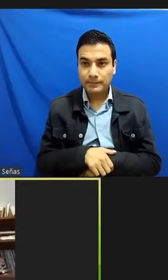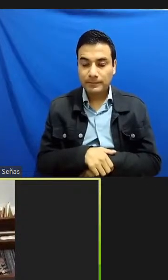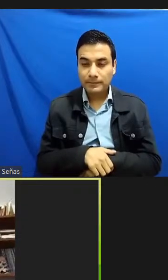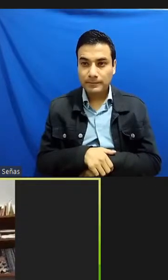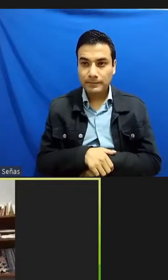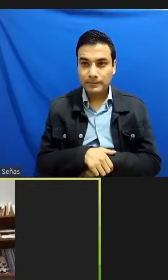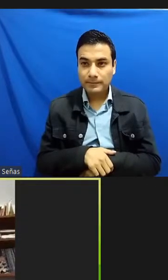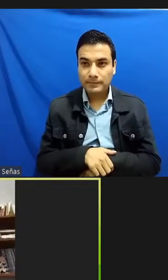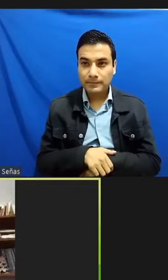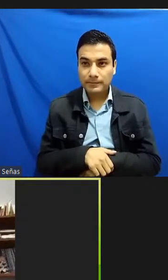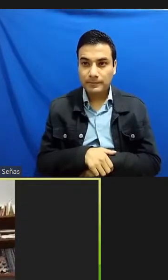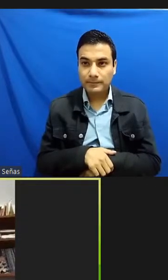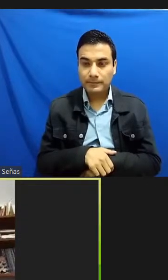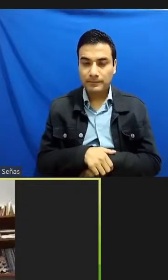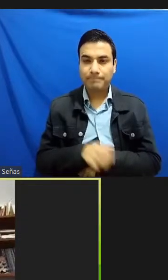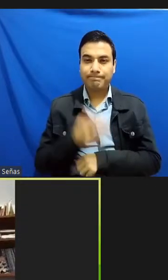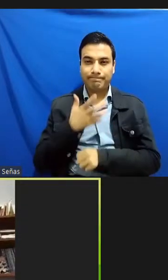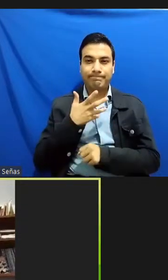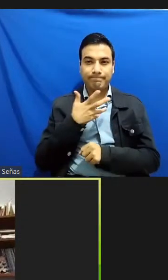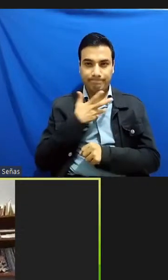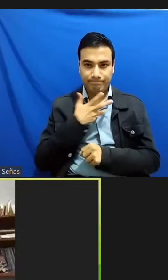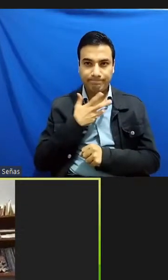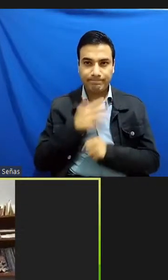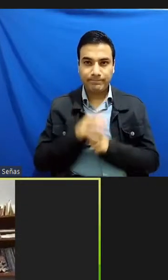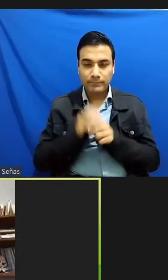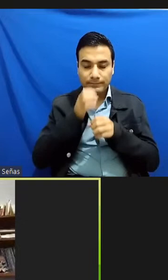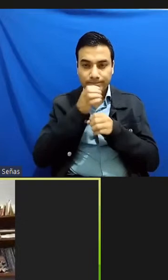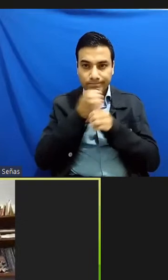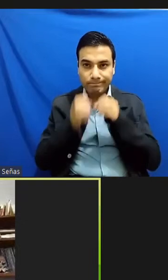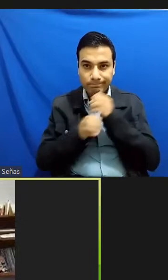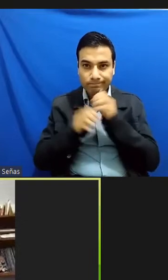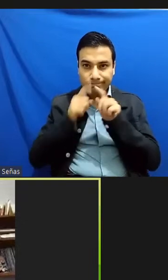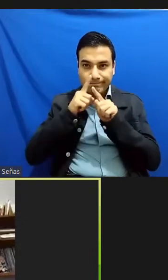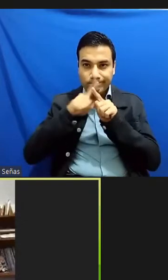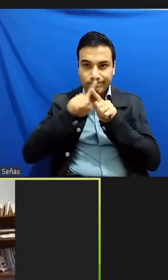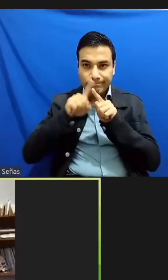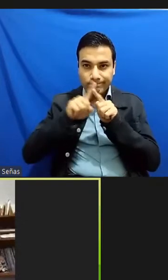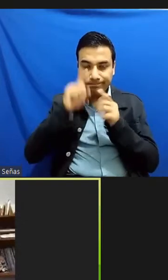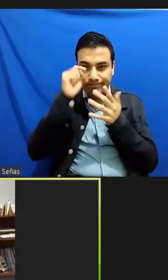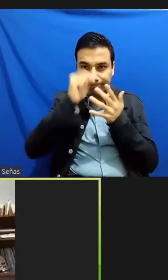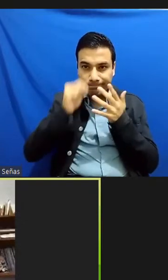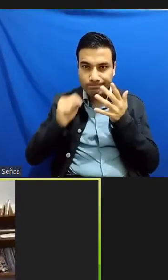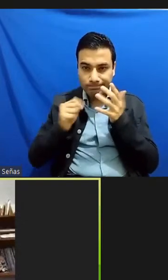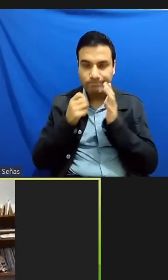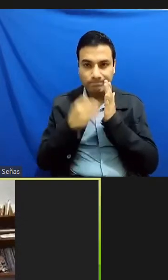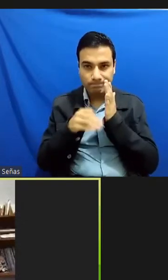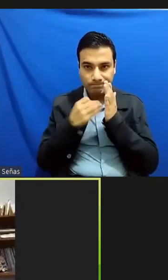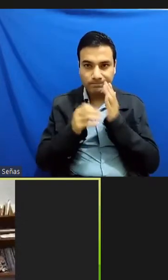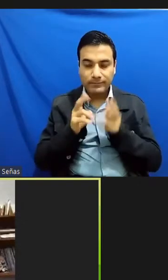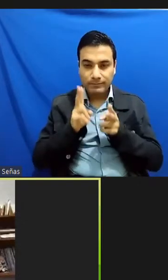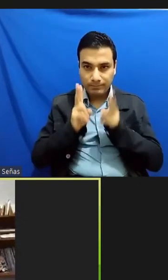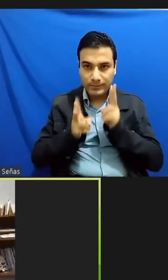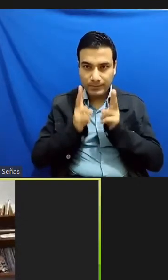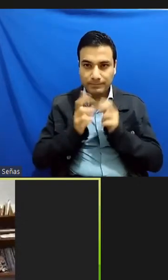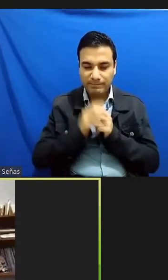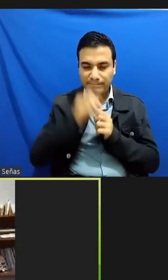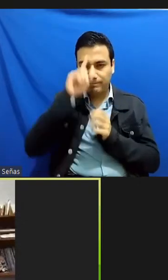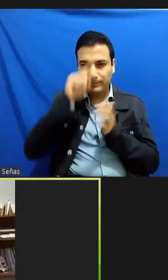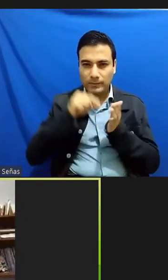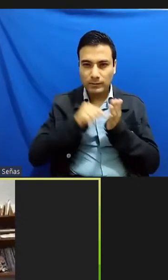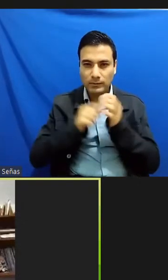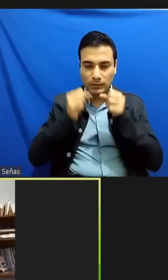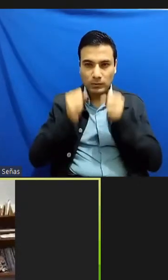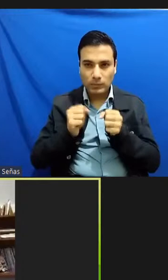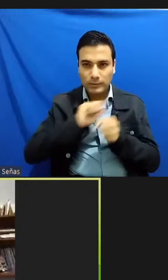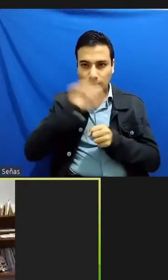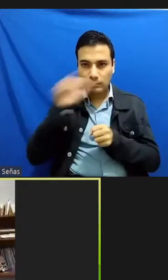hay muchísimas cosas que se quedan no solamente para de hoy y estoy seguro que eso se podrá hacer en lo que viene